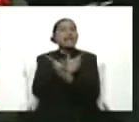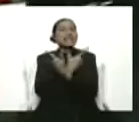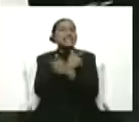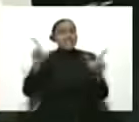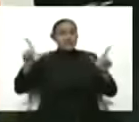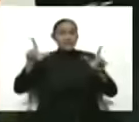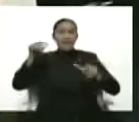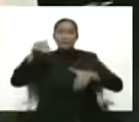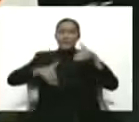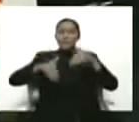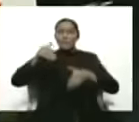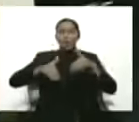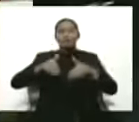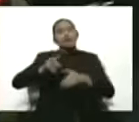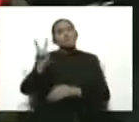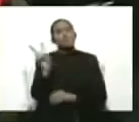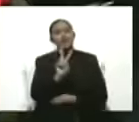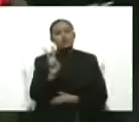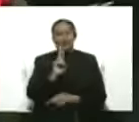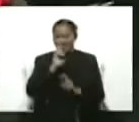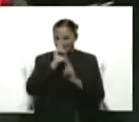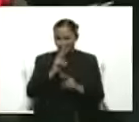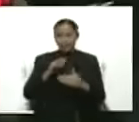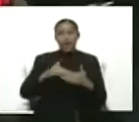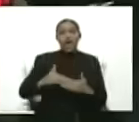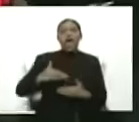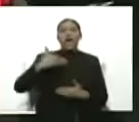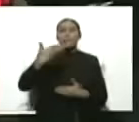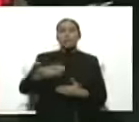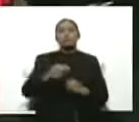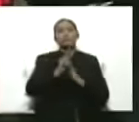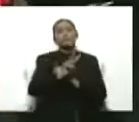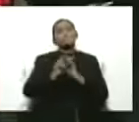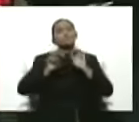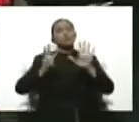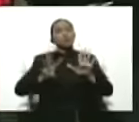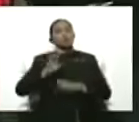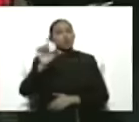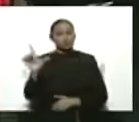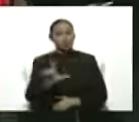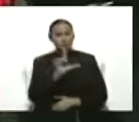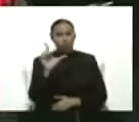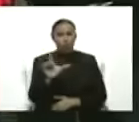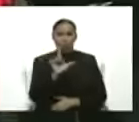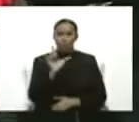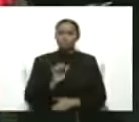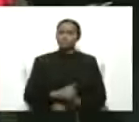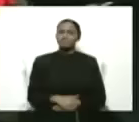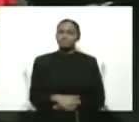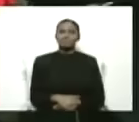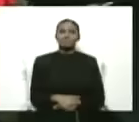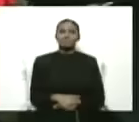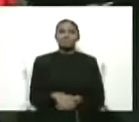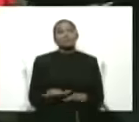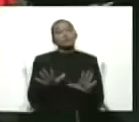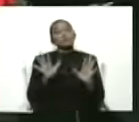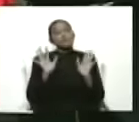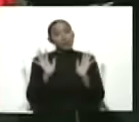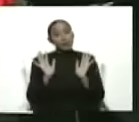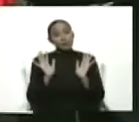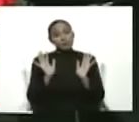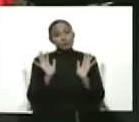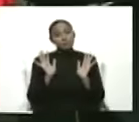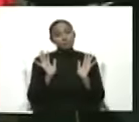absoluta el próximo 28 de julio. Los demás, bueno, se quedarán viendo la